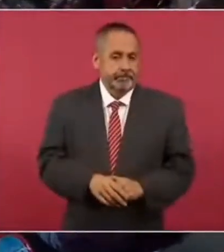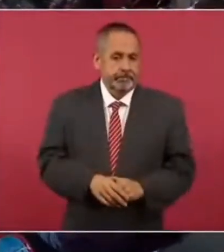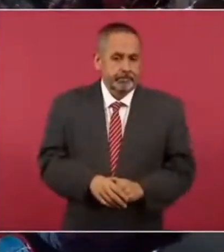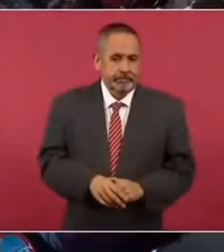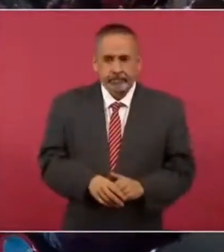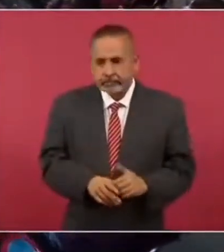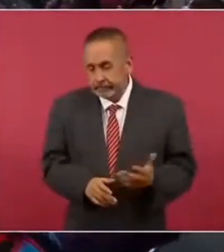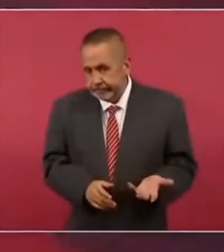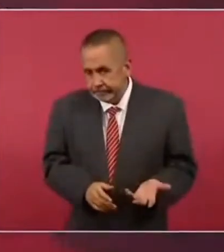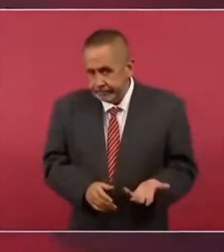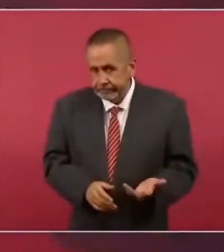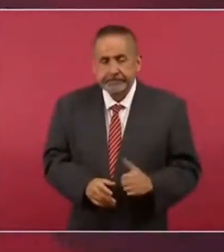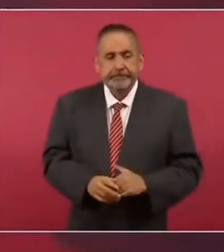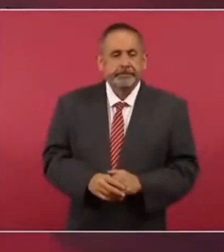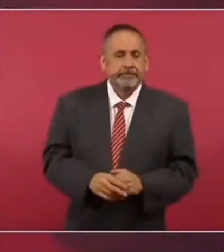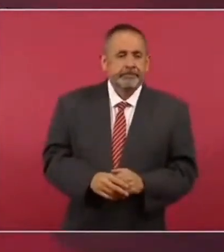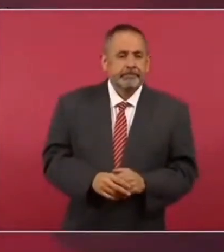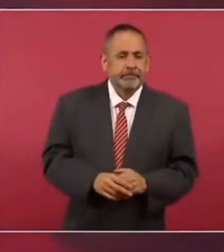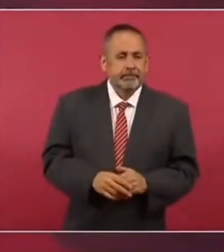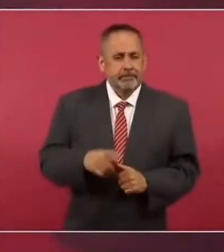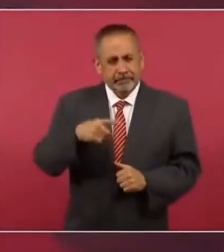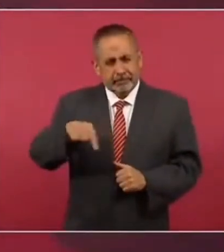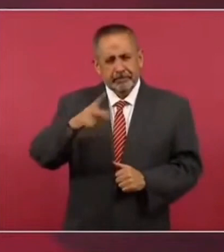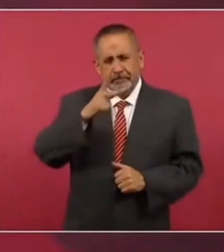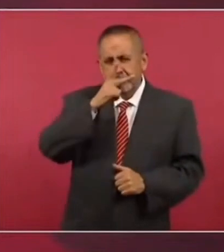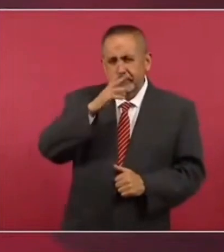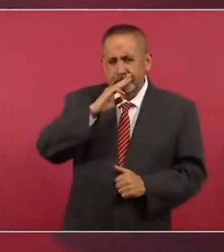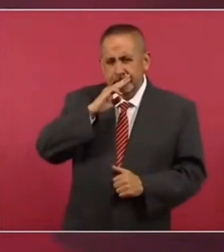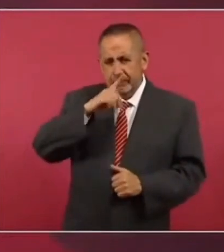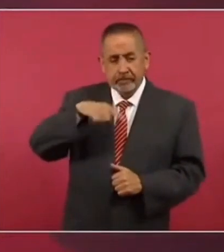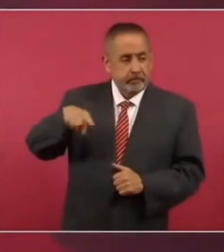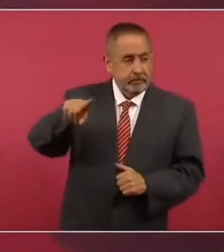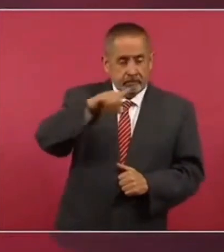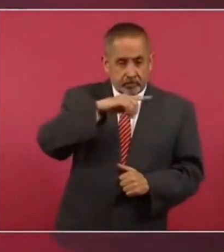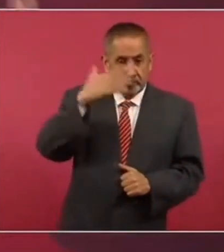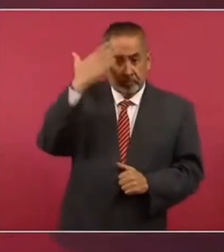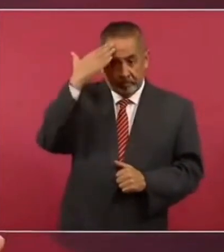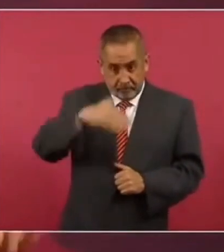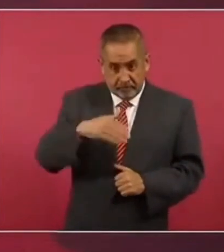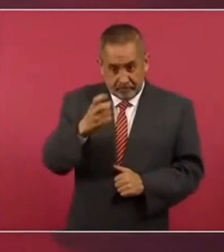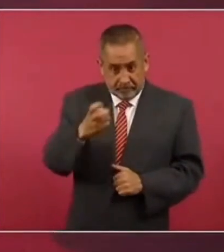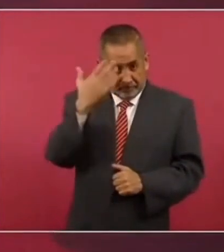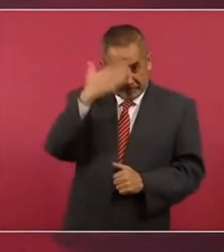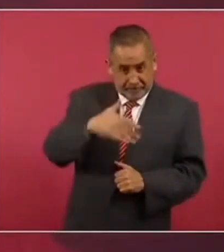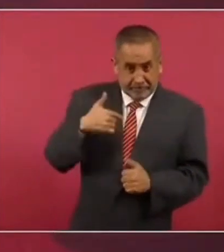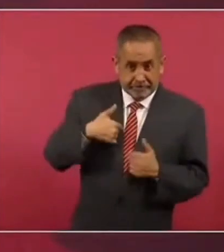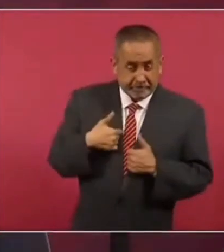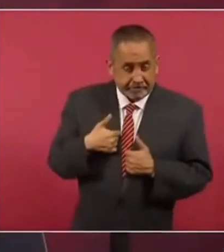¿Creen ustedes que los padres sabemos de eso?